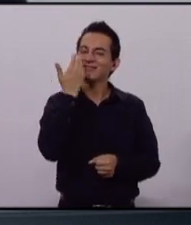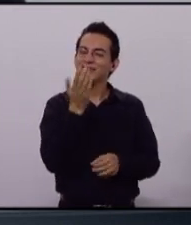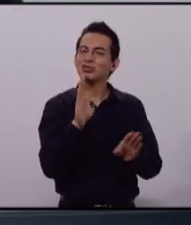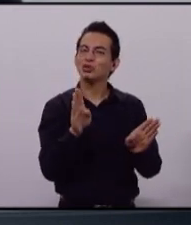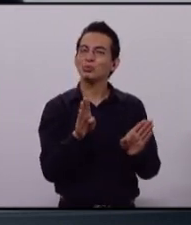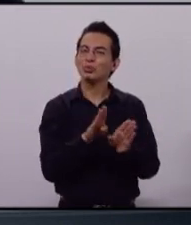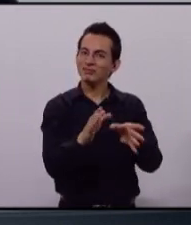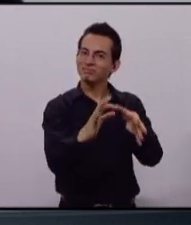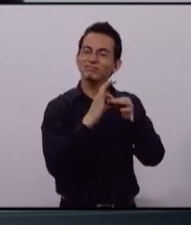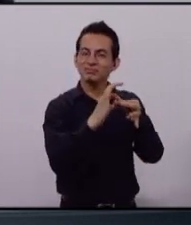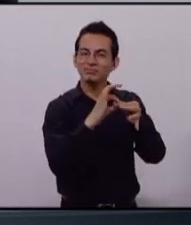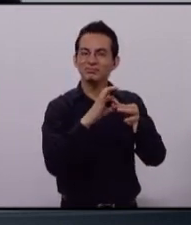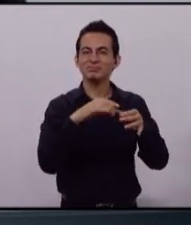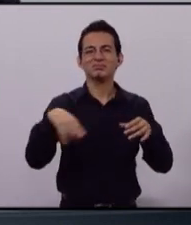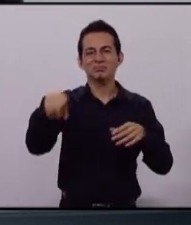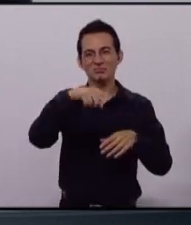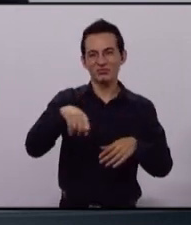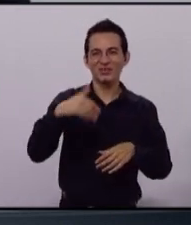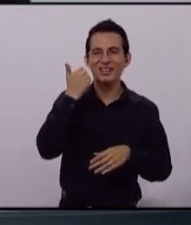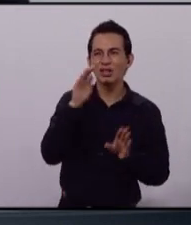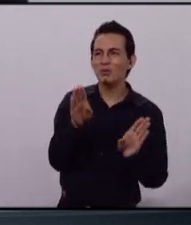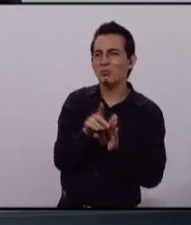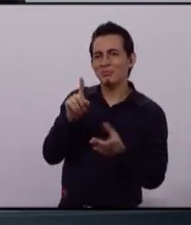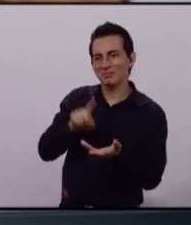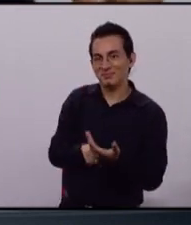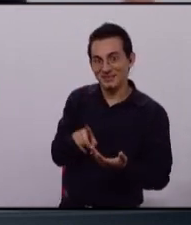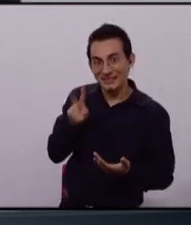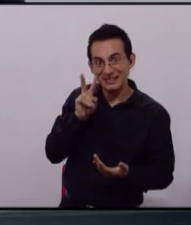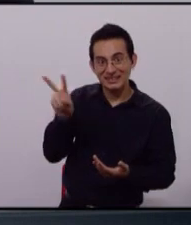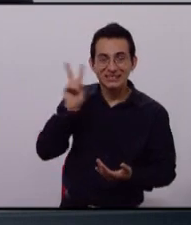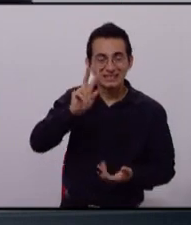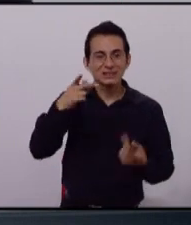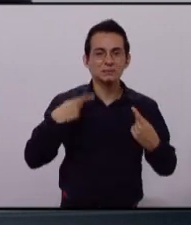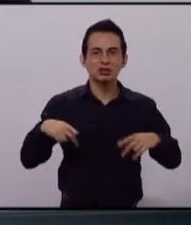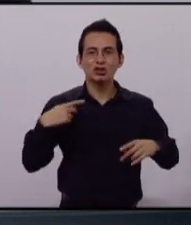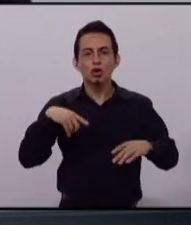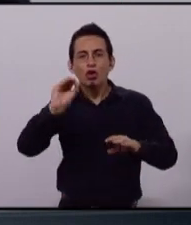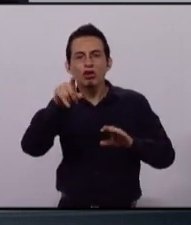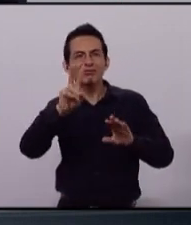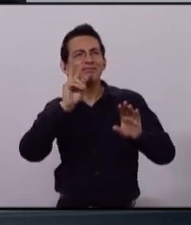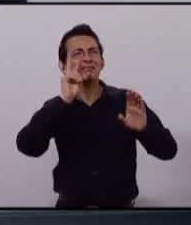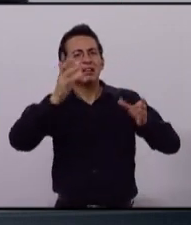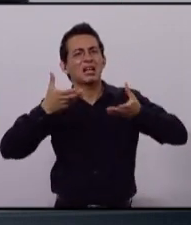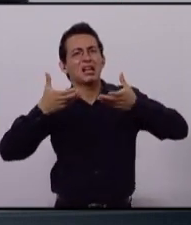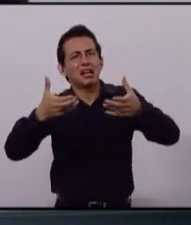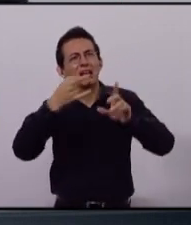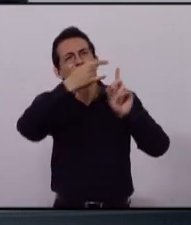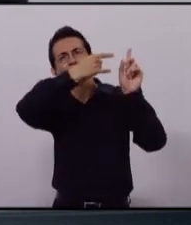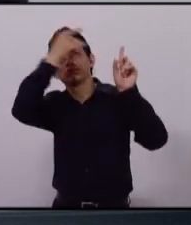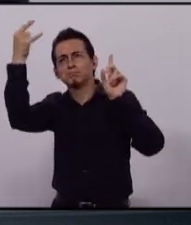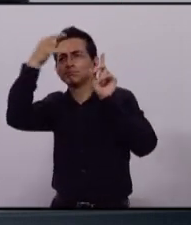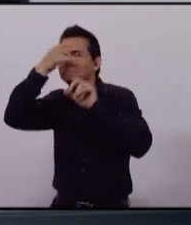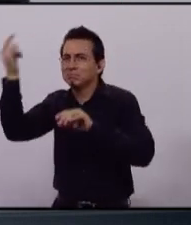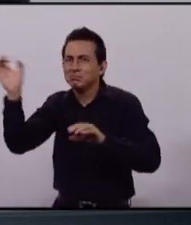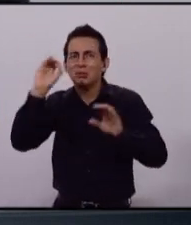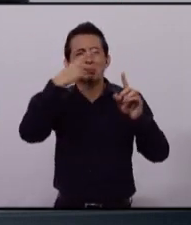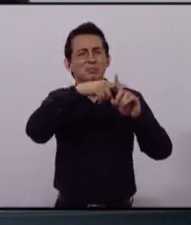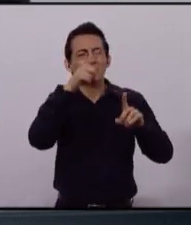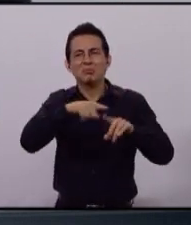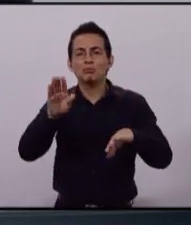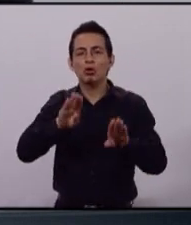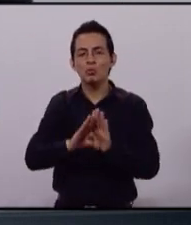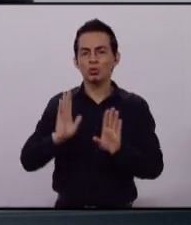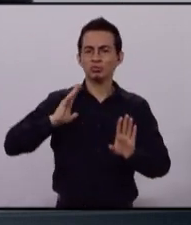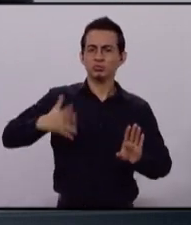el ego de muchas personas en sus espectaculares, en sus campañas, y sin embargo,